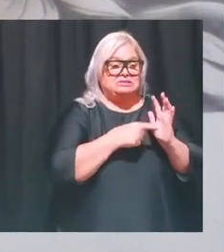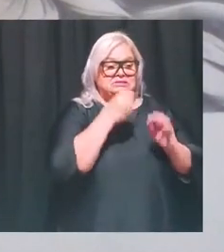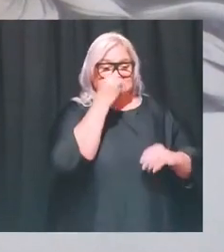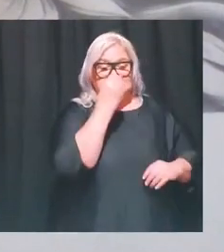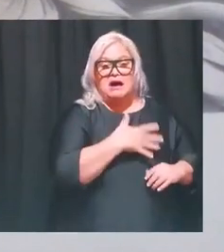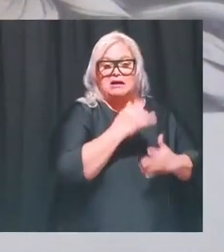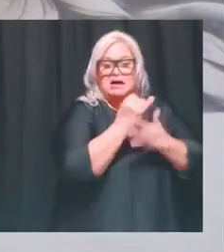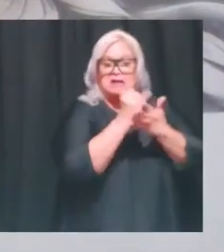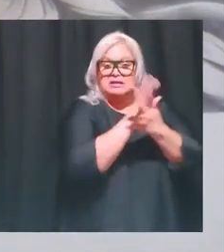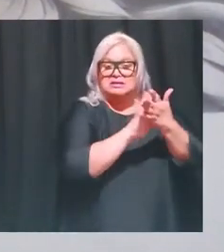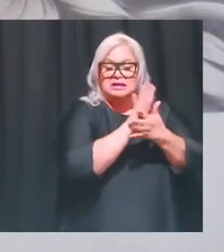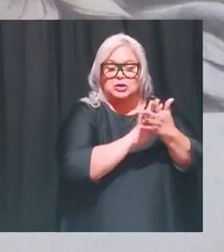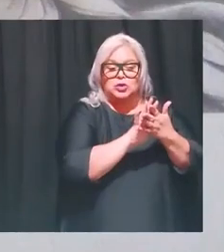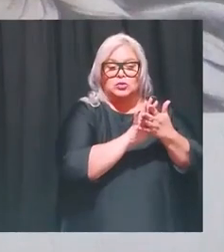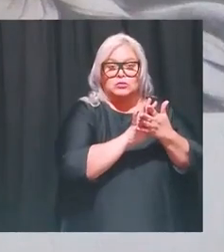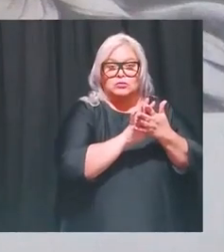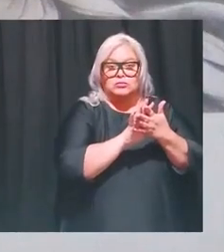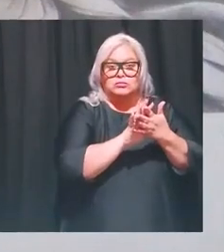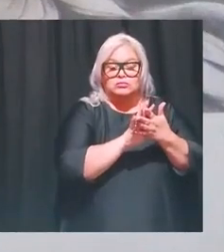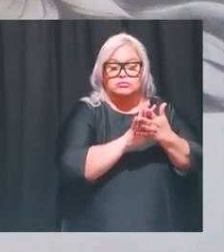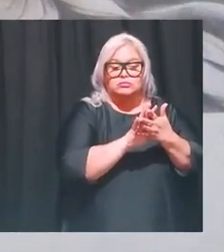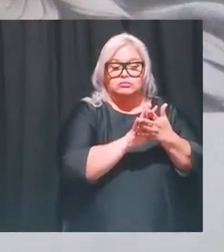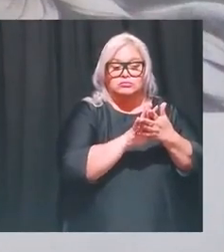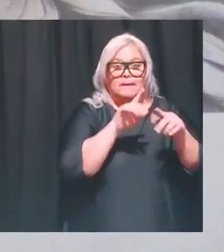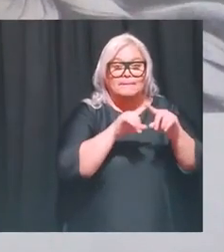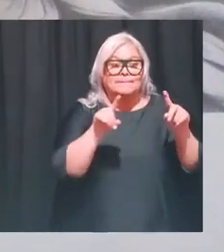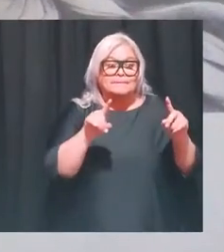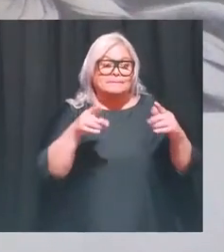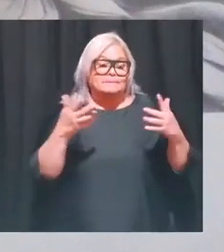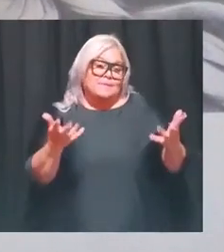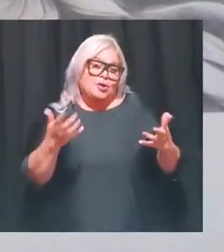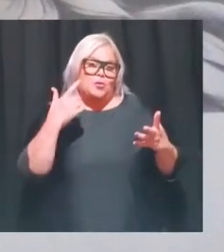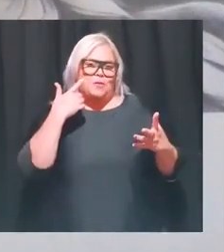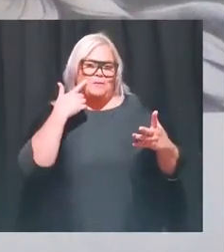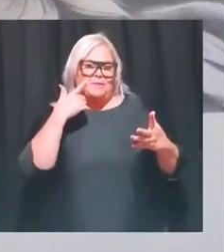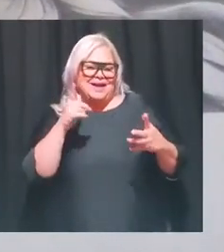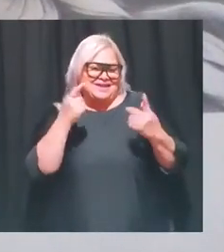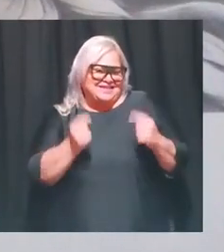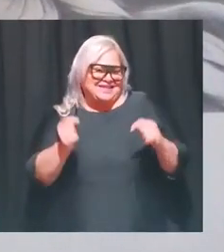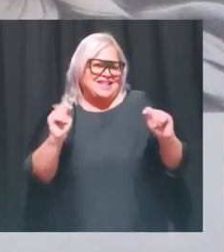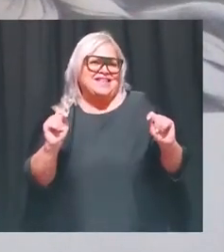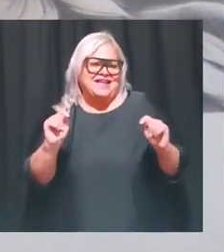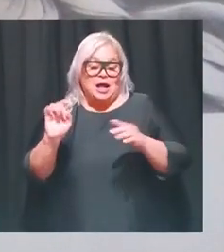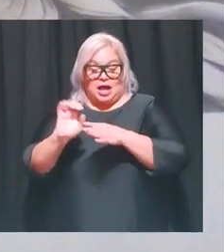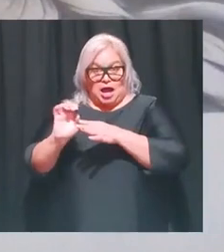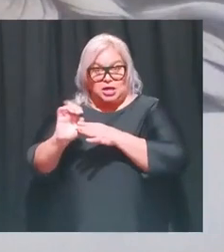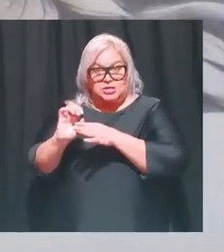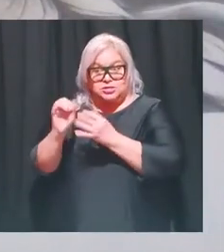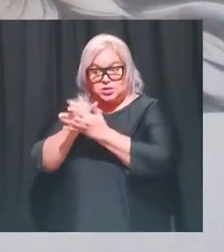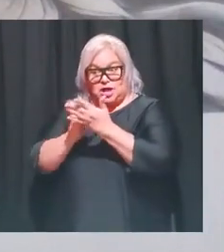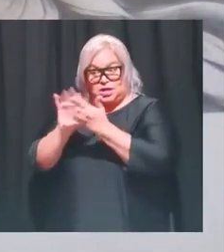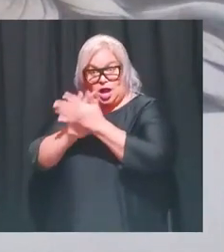abstracto y pues por aquello de jugar etcétera hemos hecho estos ejercicios